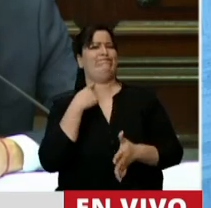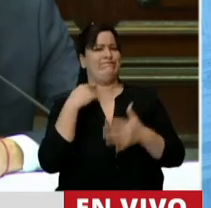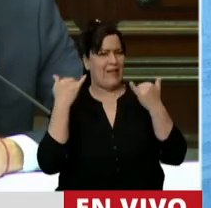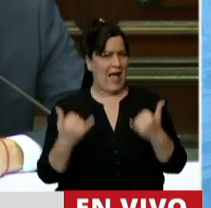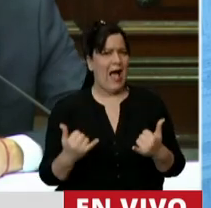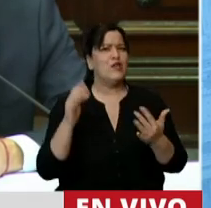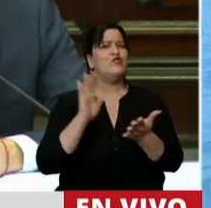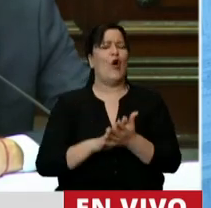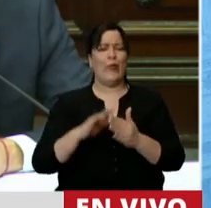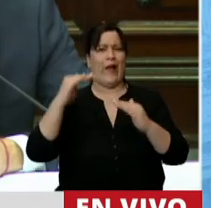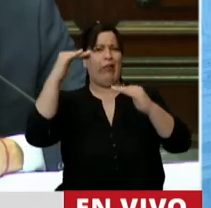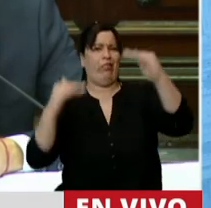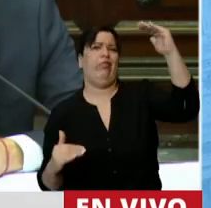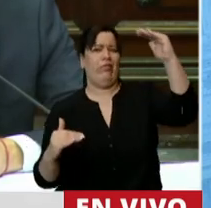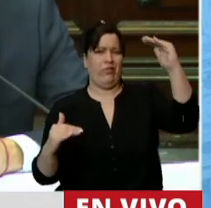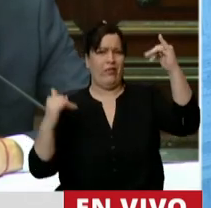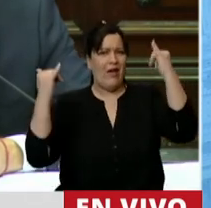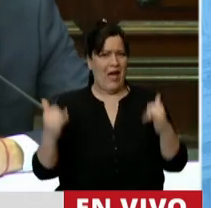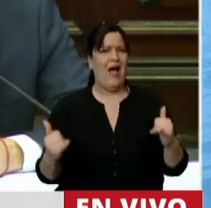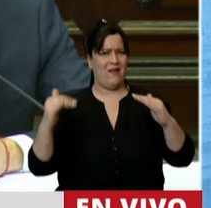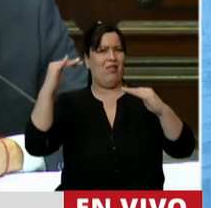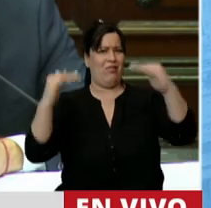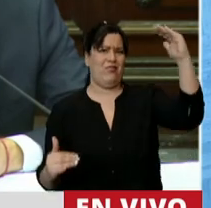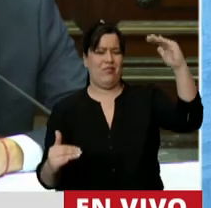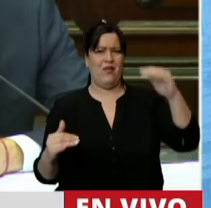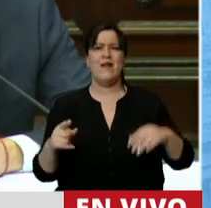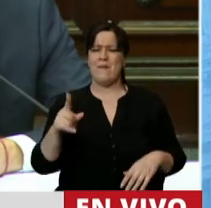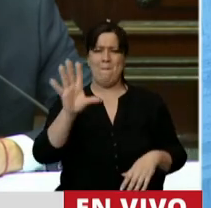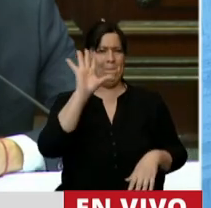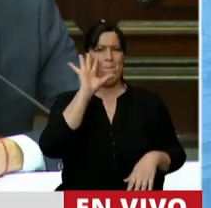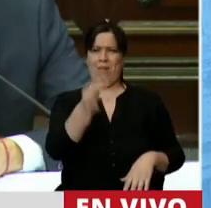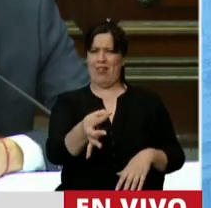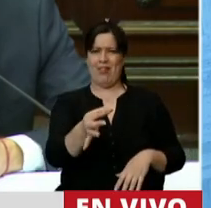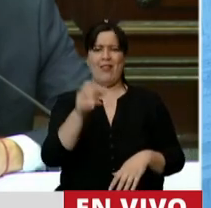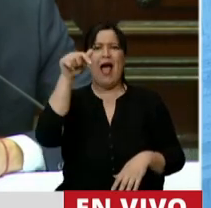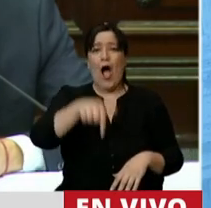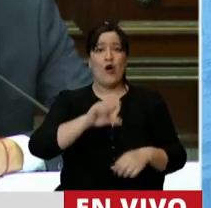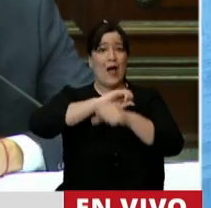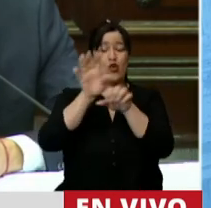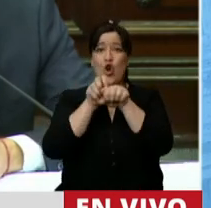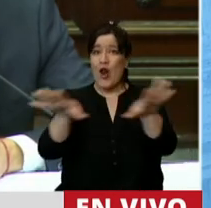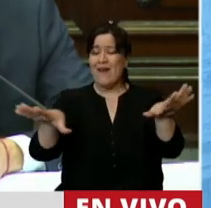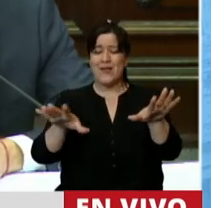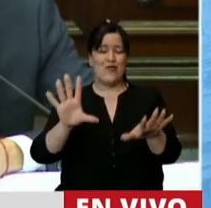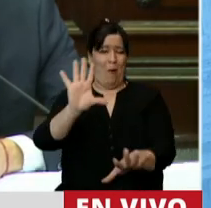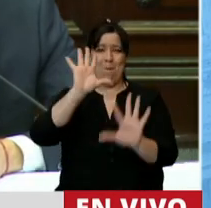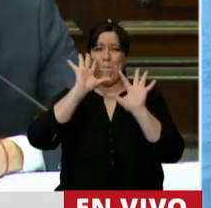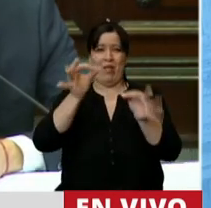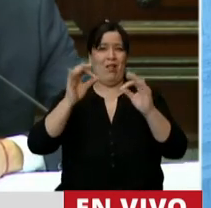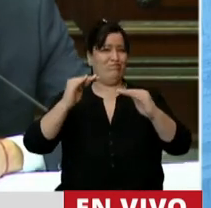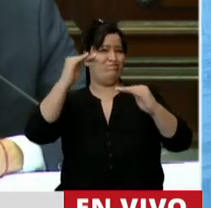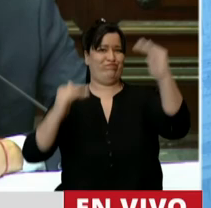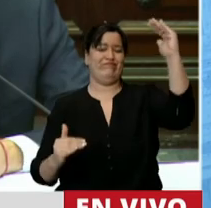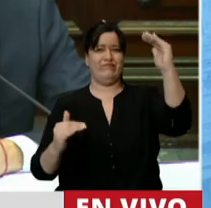efectos de la desigualdad. Se han mostrado con toda evidencia ahora con el coronavirus. Porque los efectos